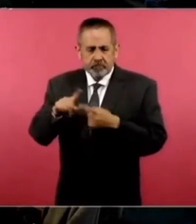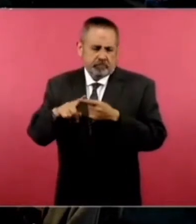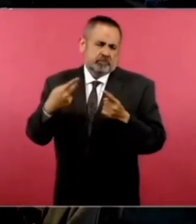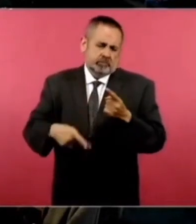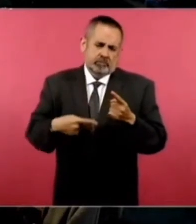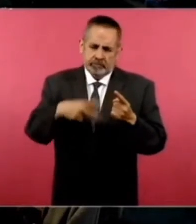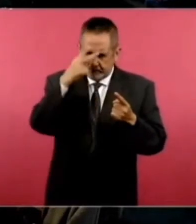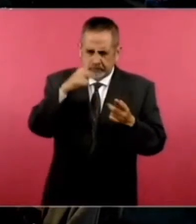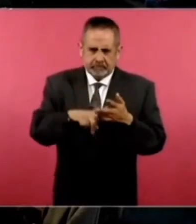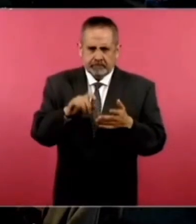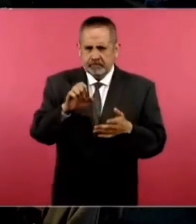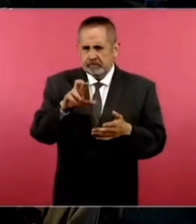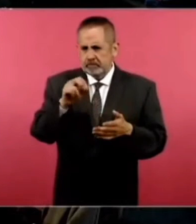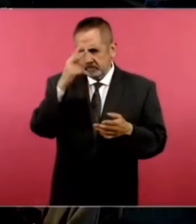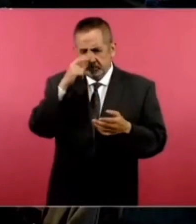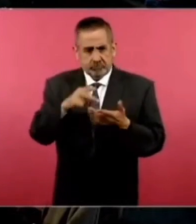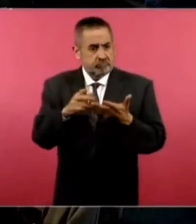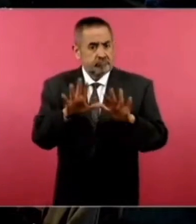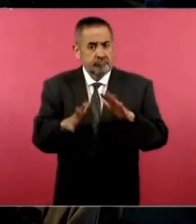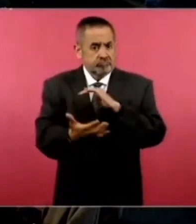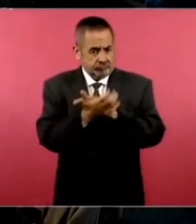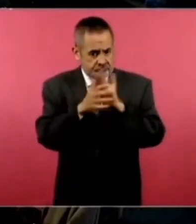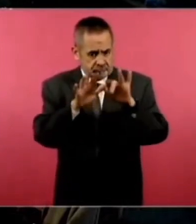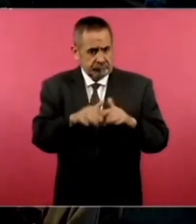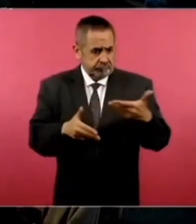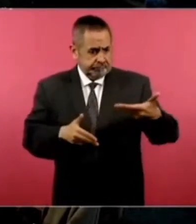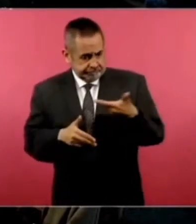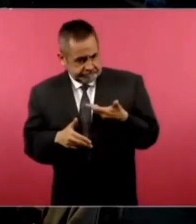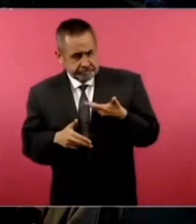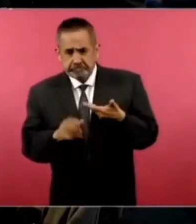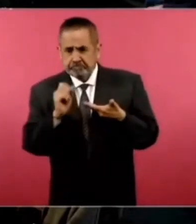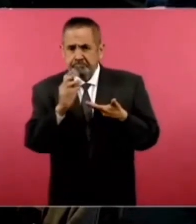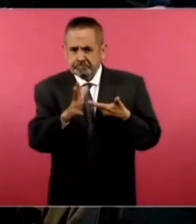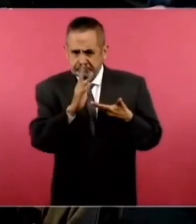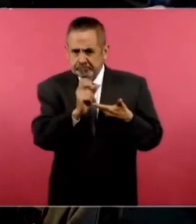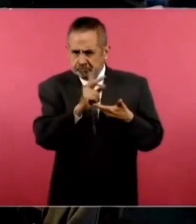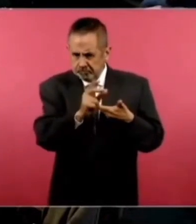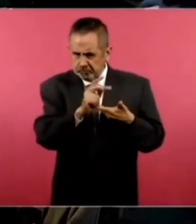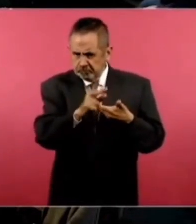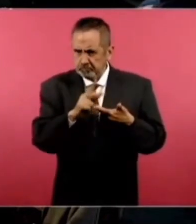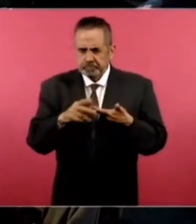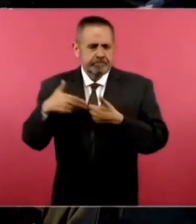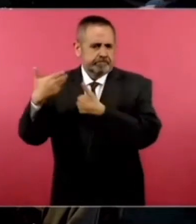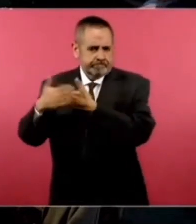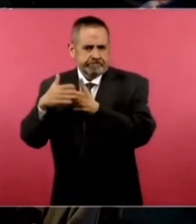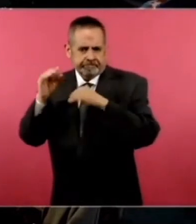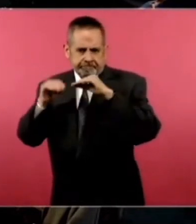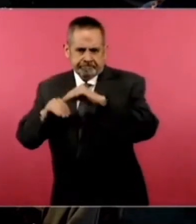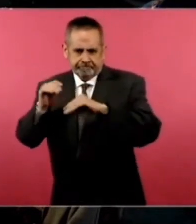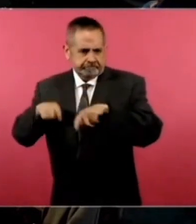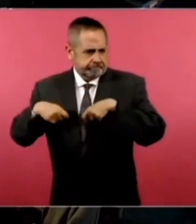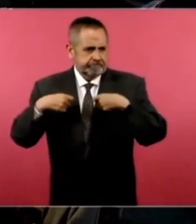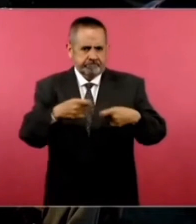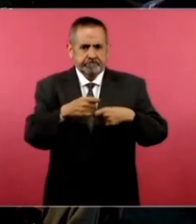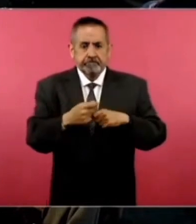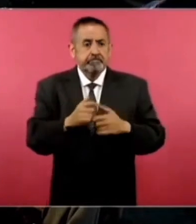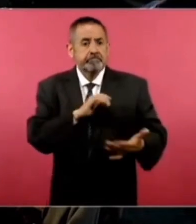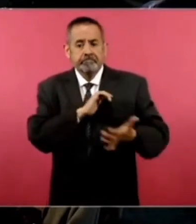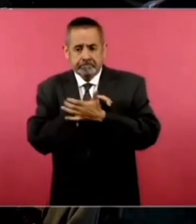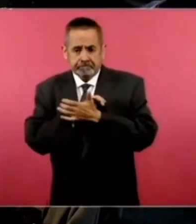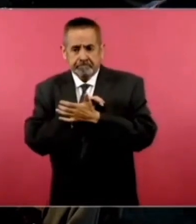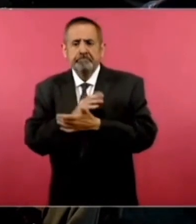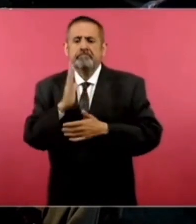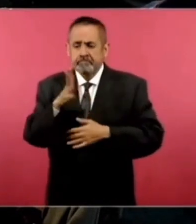las nacionales, Aeroméxico, por escrito, ya están pidiendo